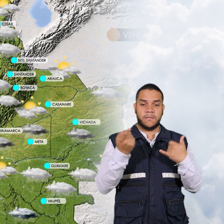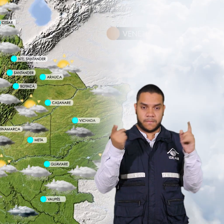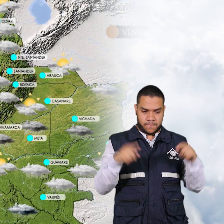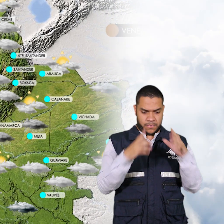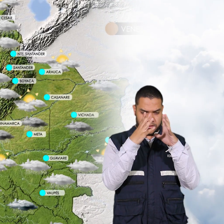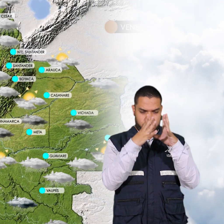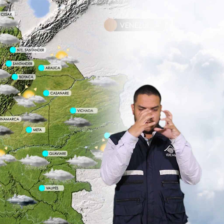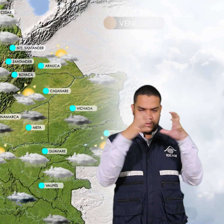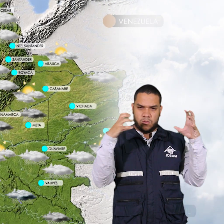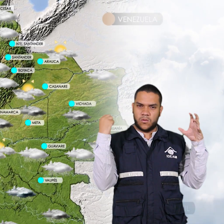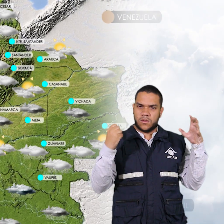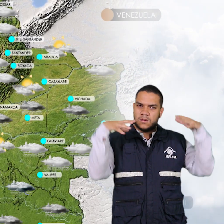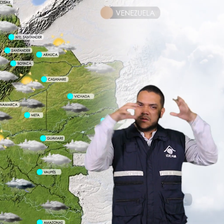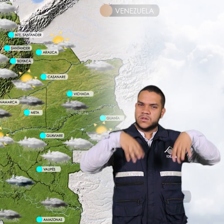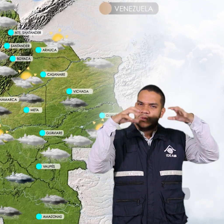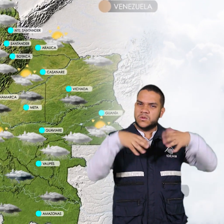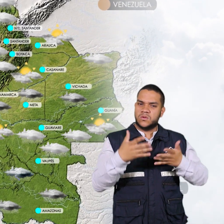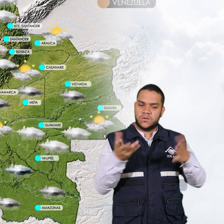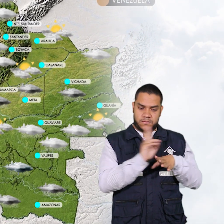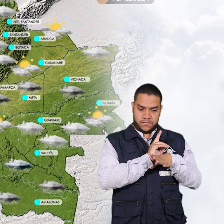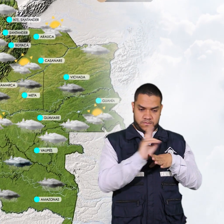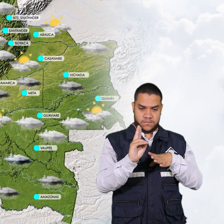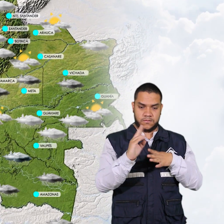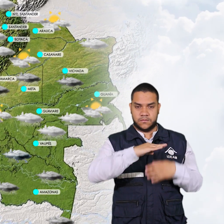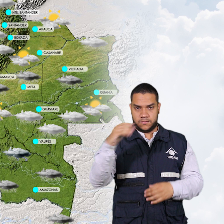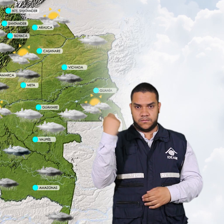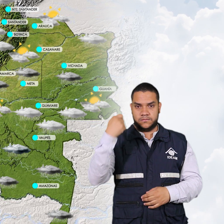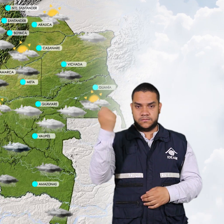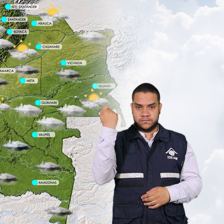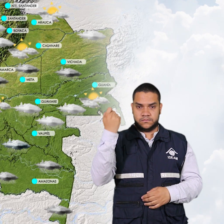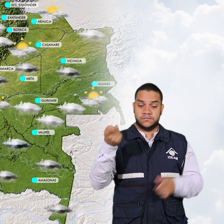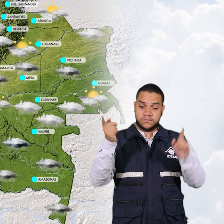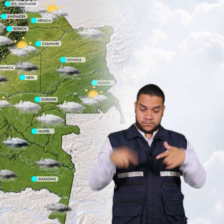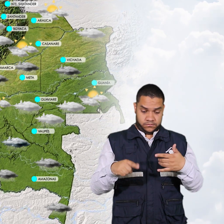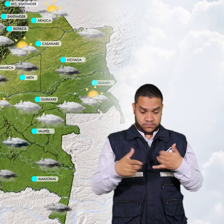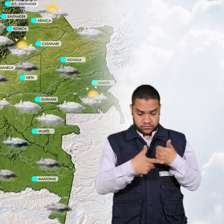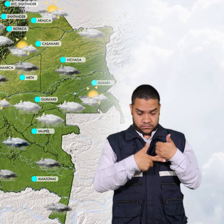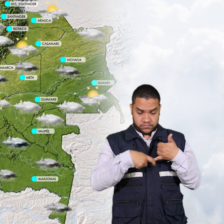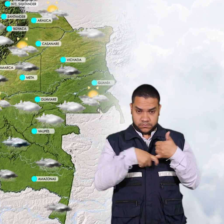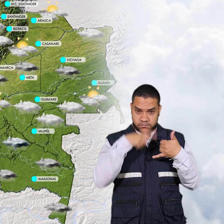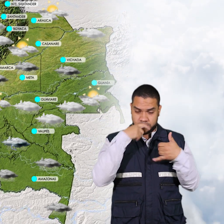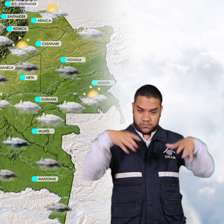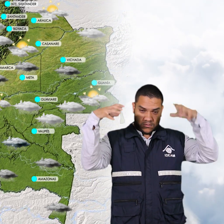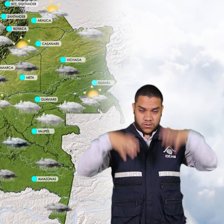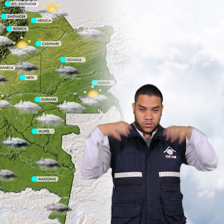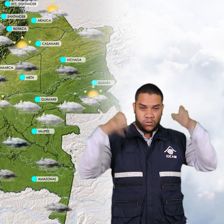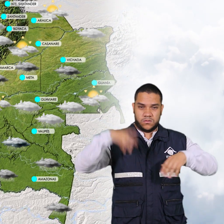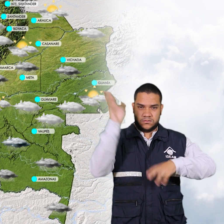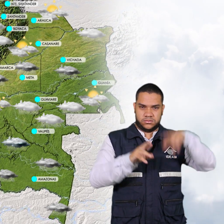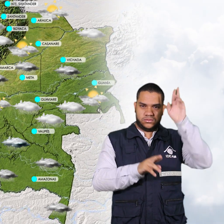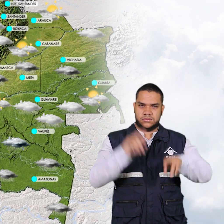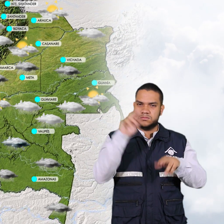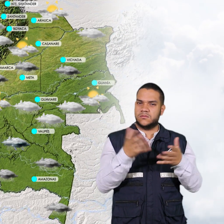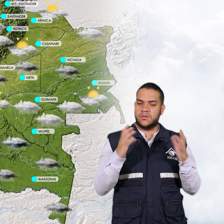presentará nubosidad abundante con lluvias especialmente en bichada y en meta la región amazónica lluvias con tormentas eléctricas en algunas